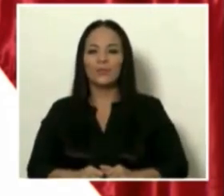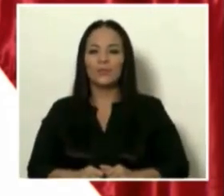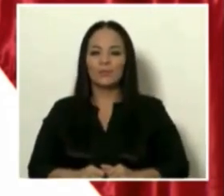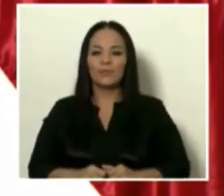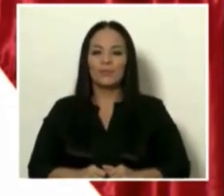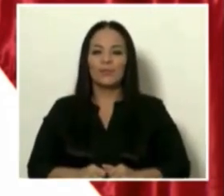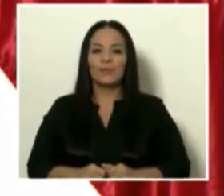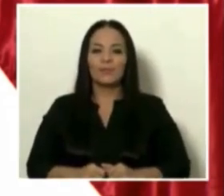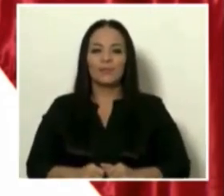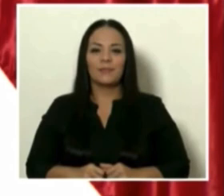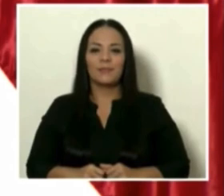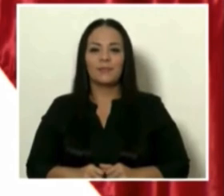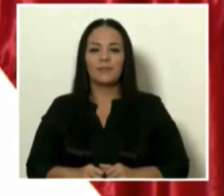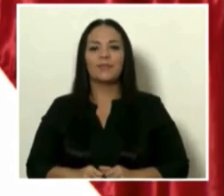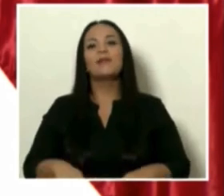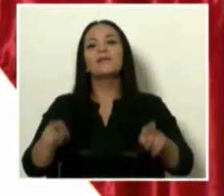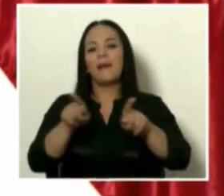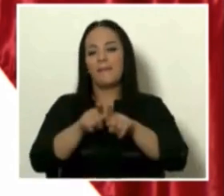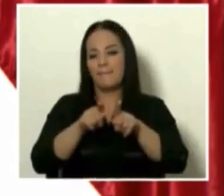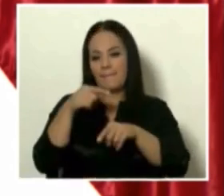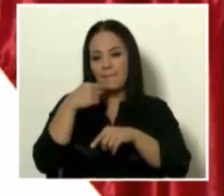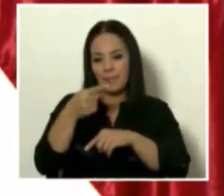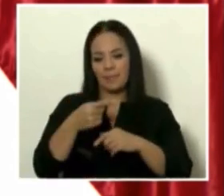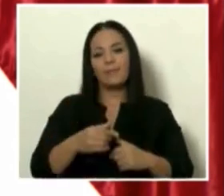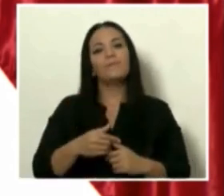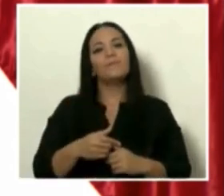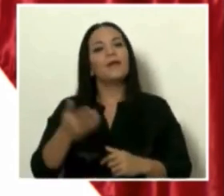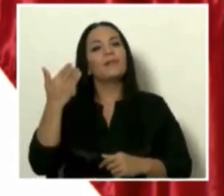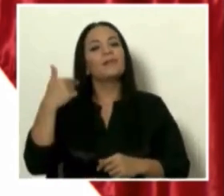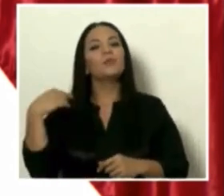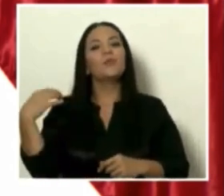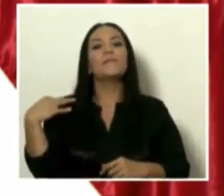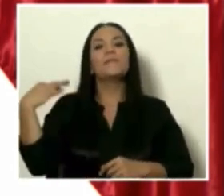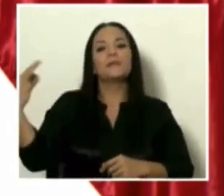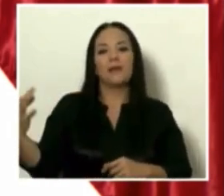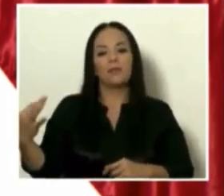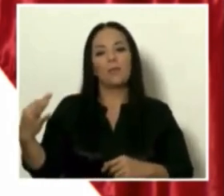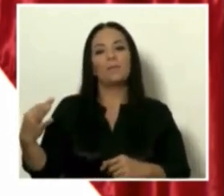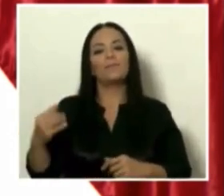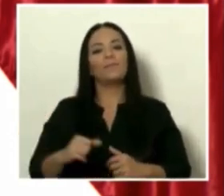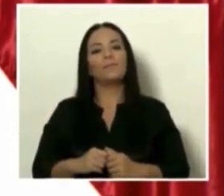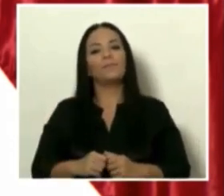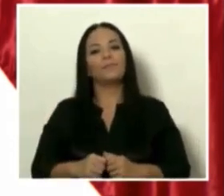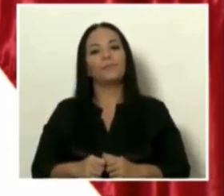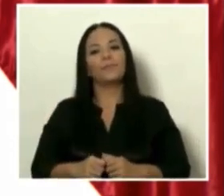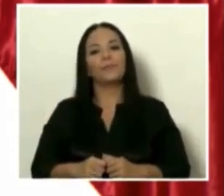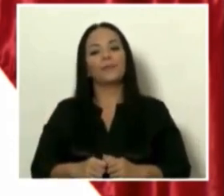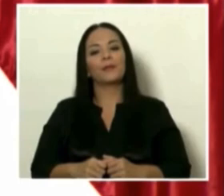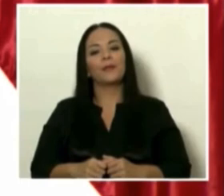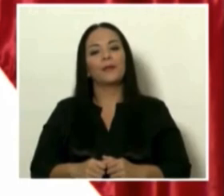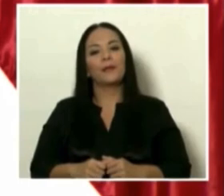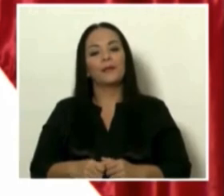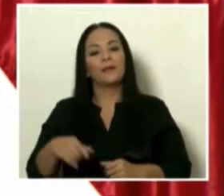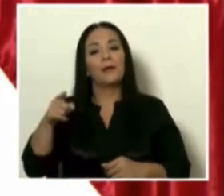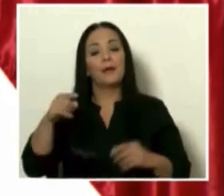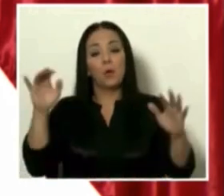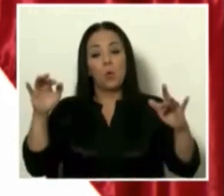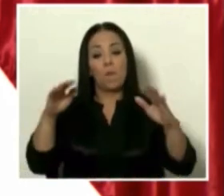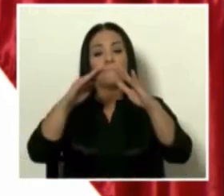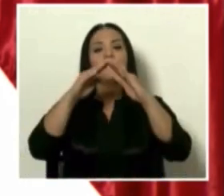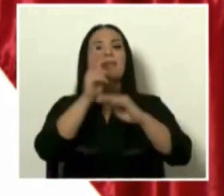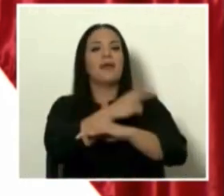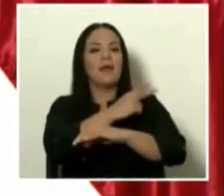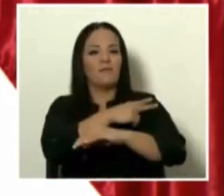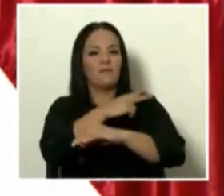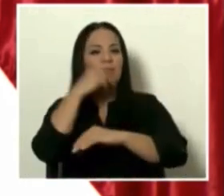también que yo había sido invitado a la XXVIII Cumbre Iberoamericana de Jefes de Estado y de